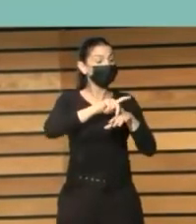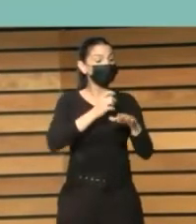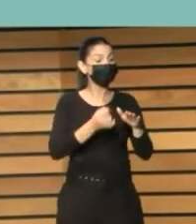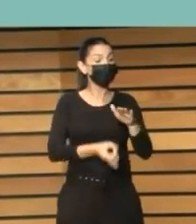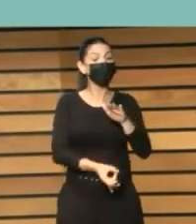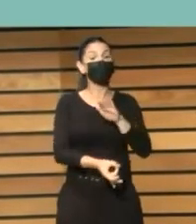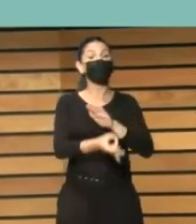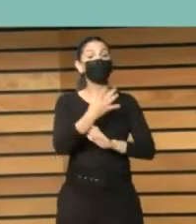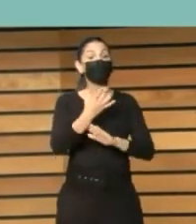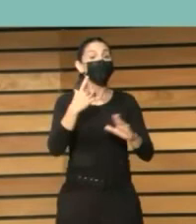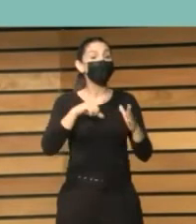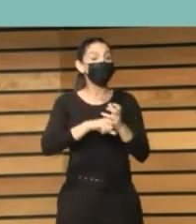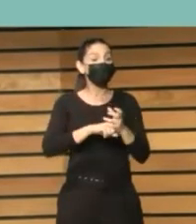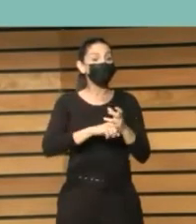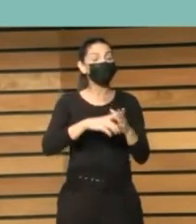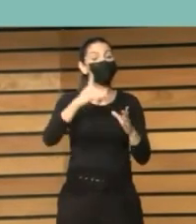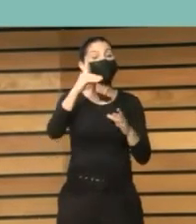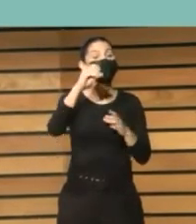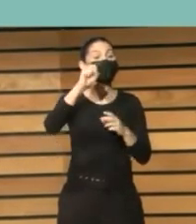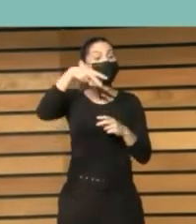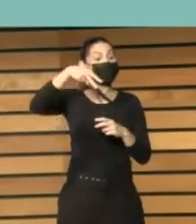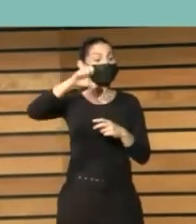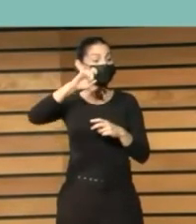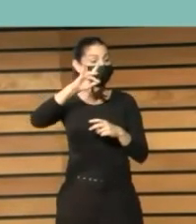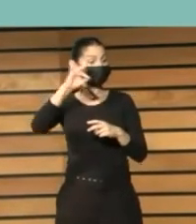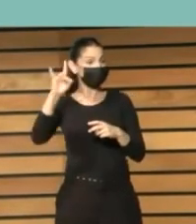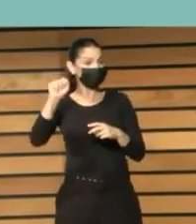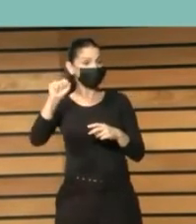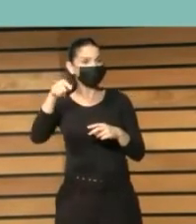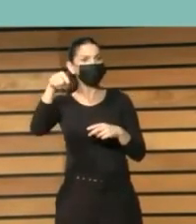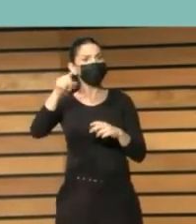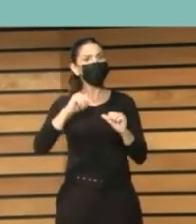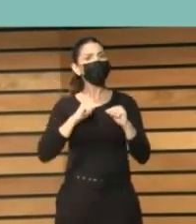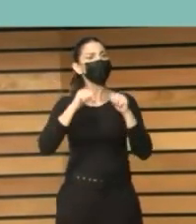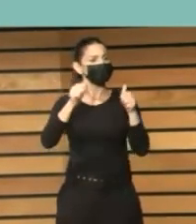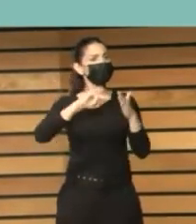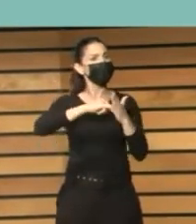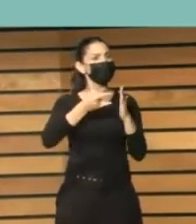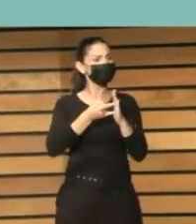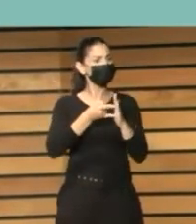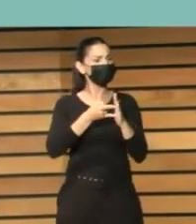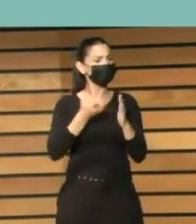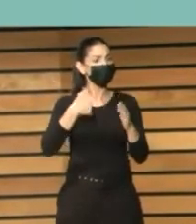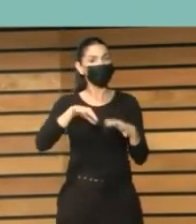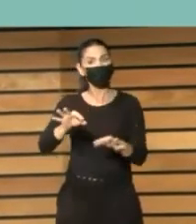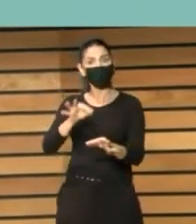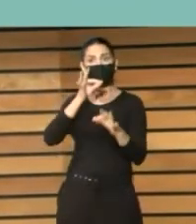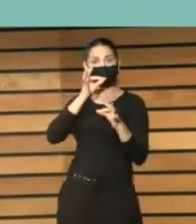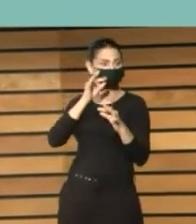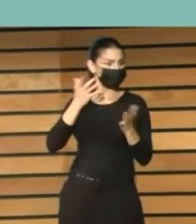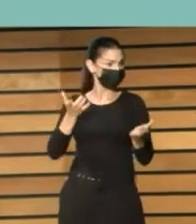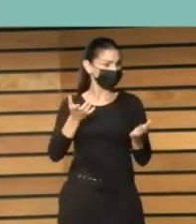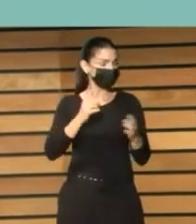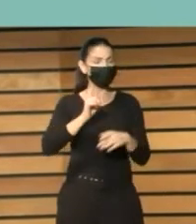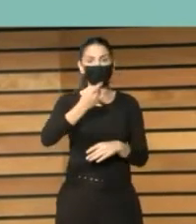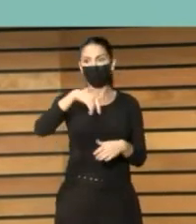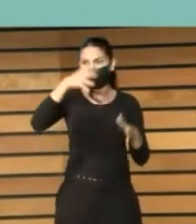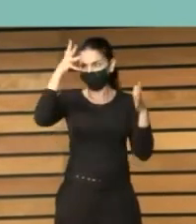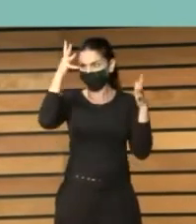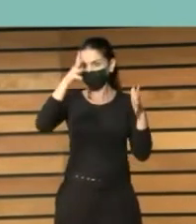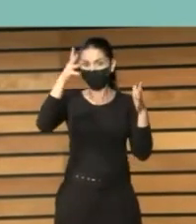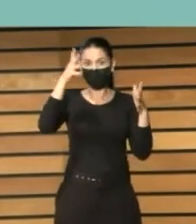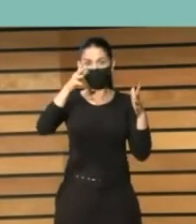Stop the Violence en el año 2000 y se puede replicar en cualquier parte del mundo y yo se las recomiendo especialmente